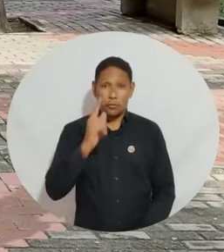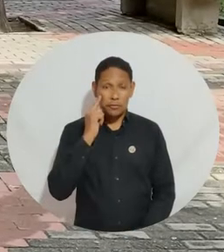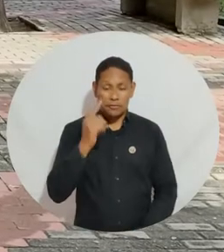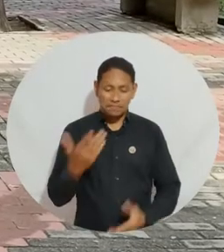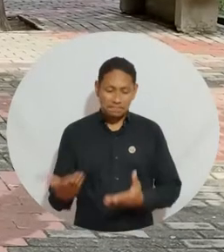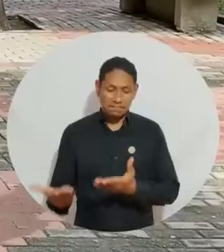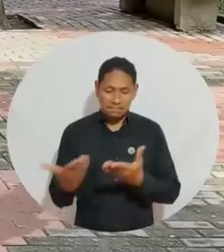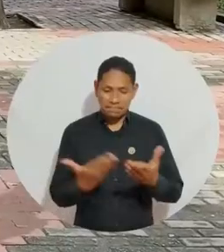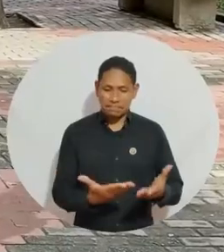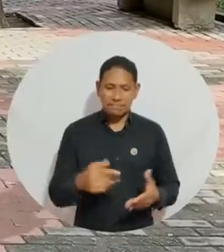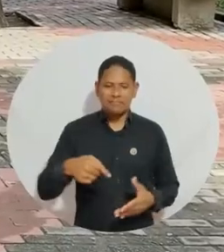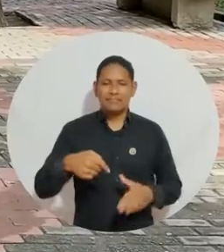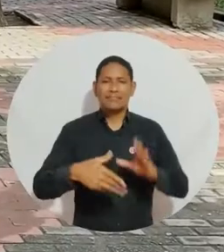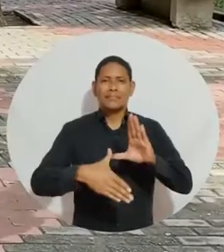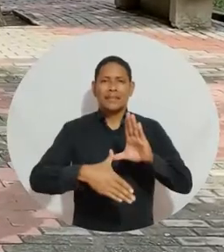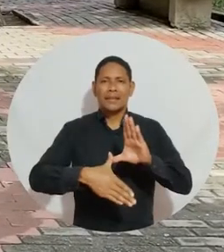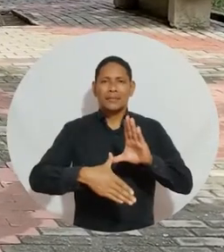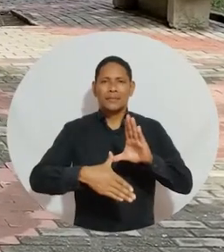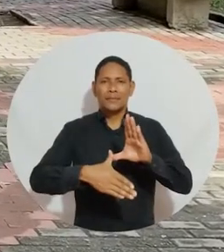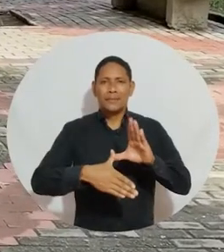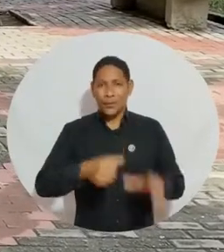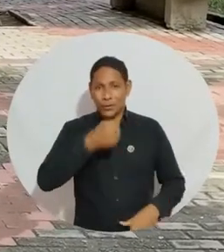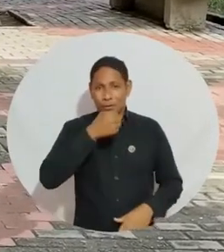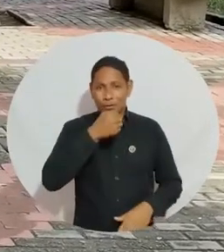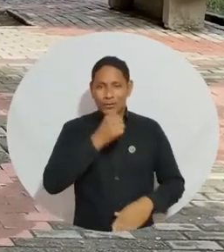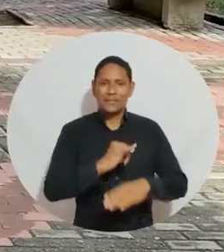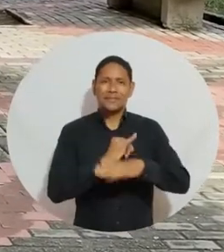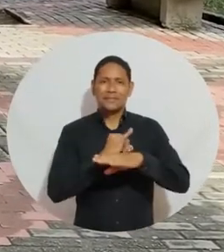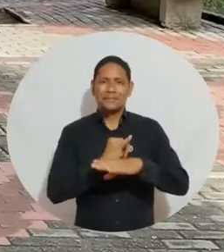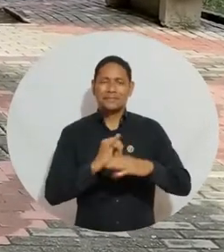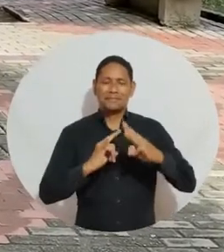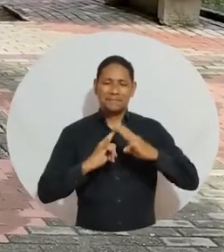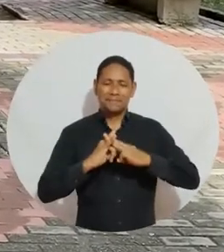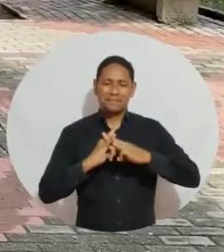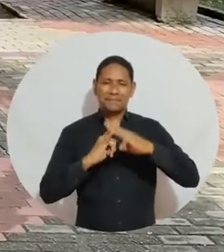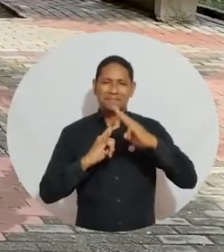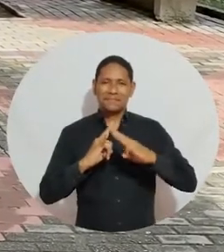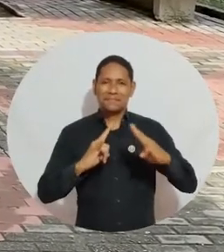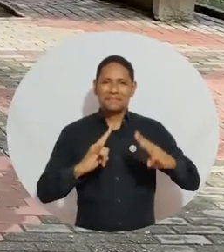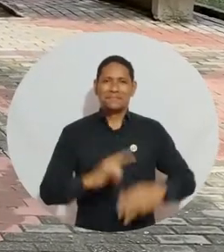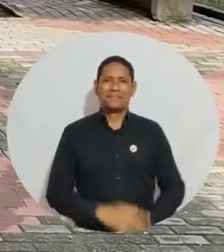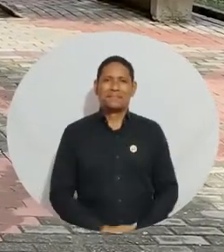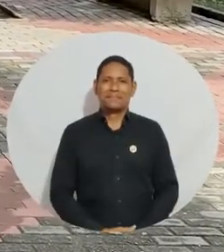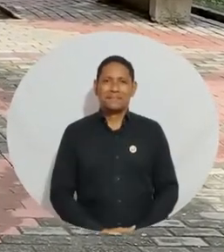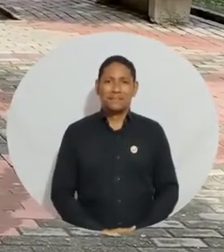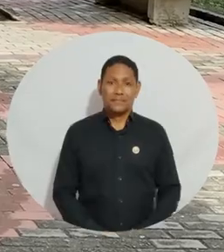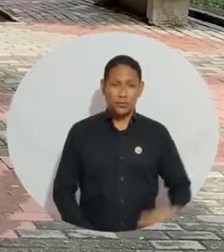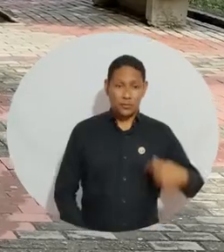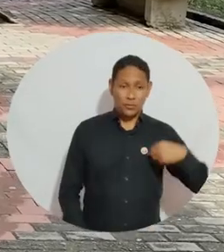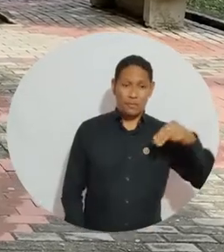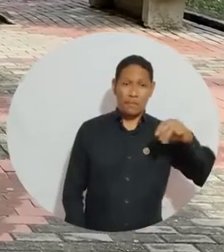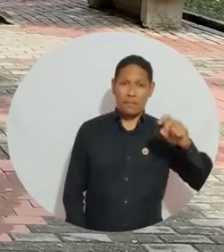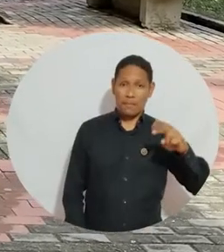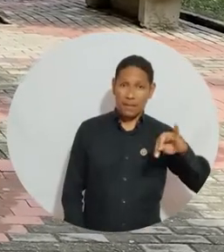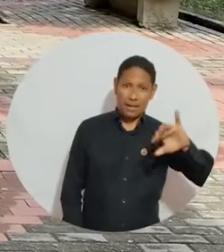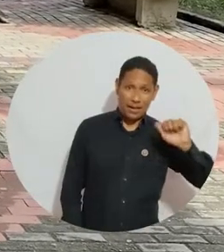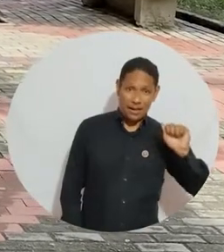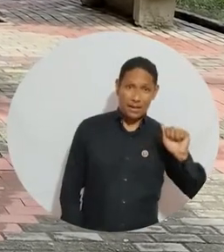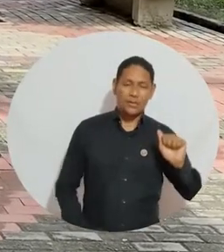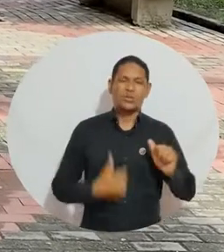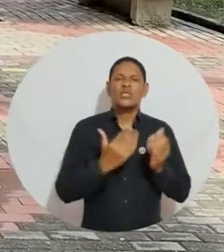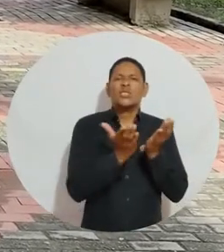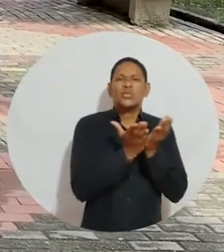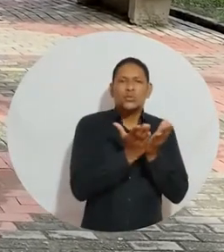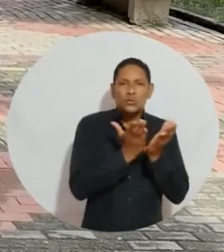Televidentes sean todos bienvenidos al Campus TV, programa institucional de la Universidad del Magdalena. Yo soy María